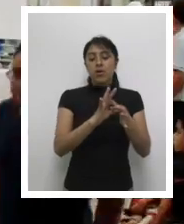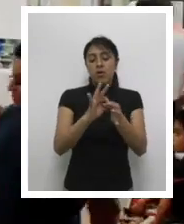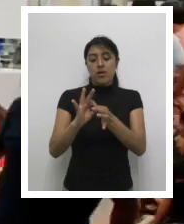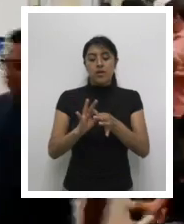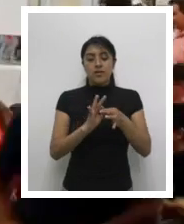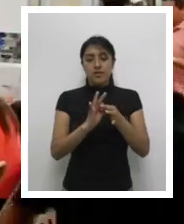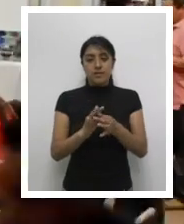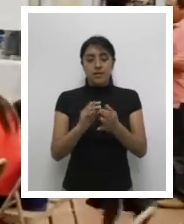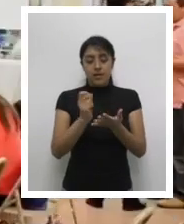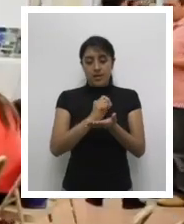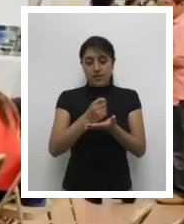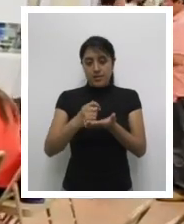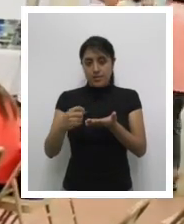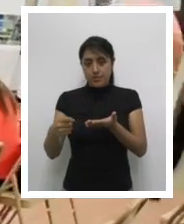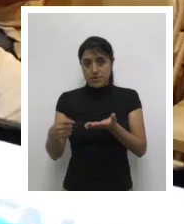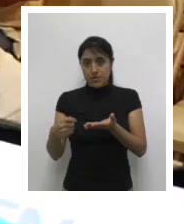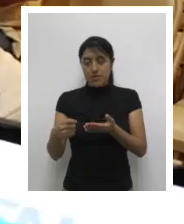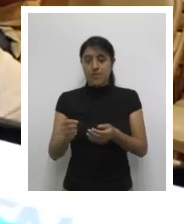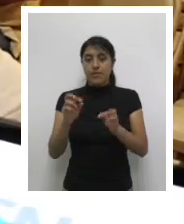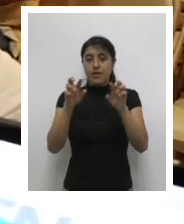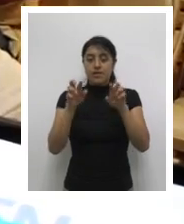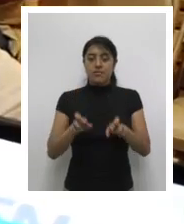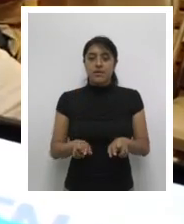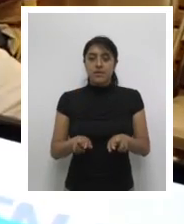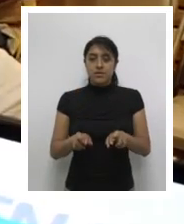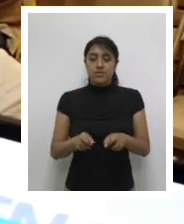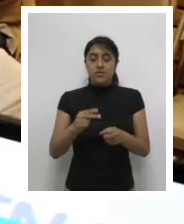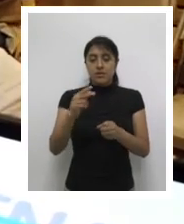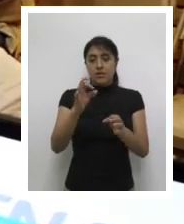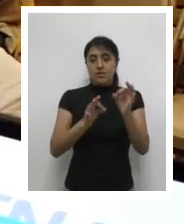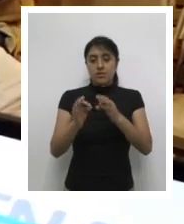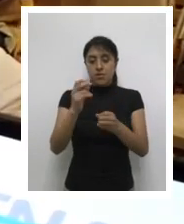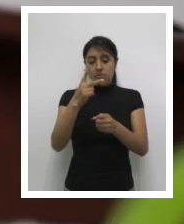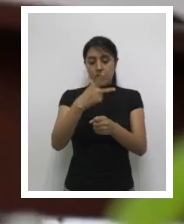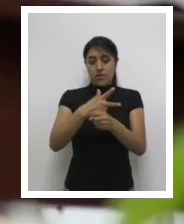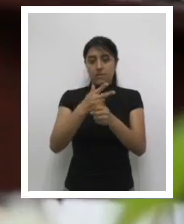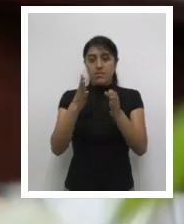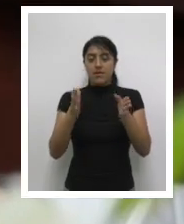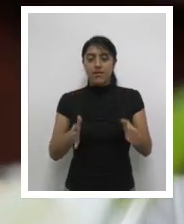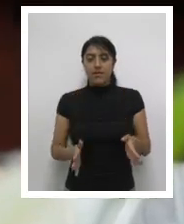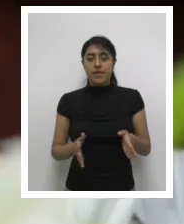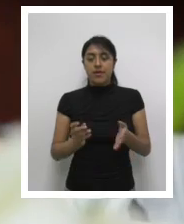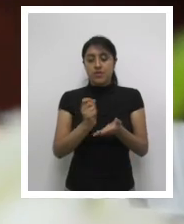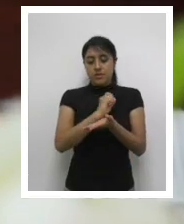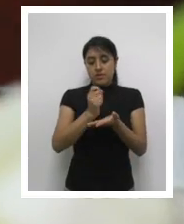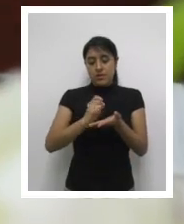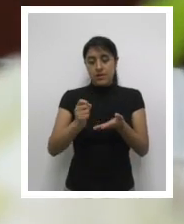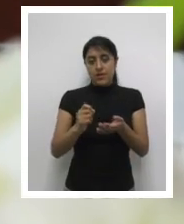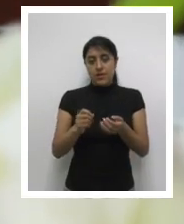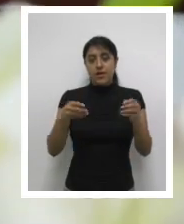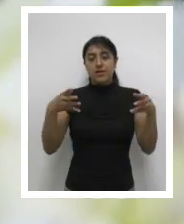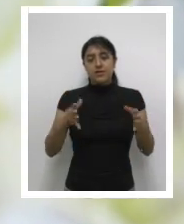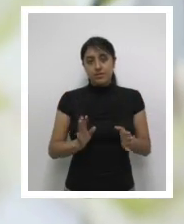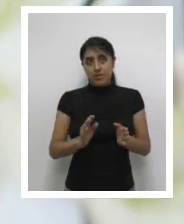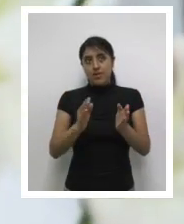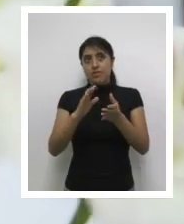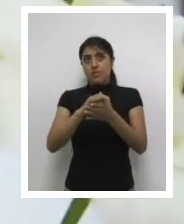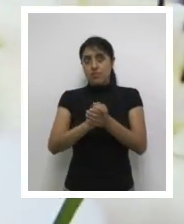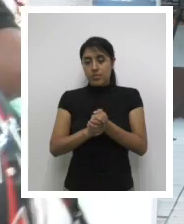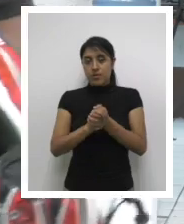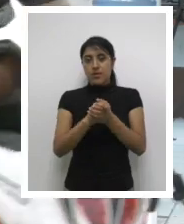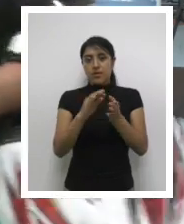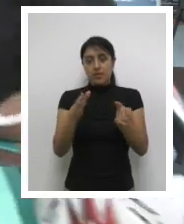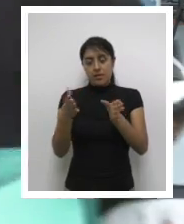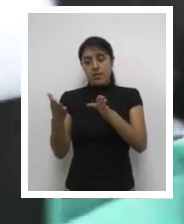Organizar y mantener el registro único de identificación de las personas naturales, inscribir los hechos y actos relativos a su estado